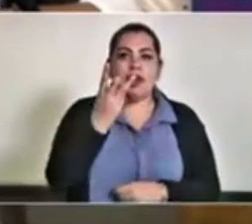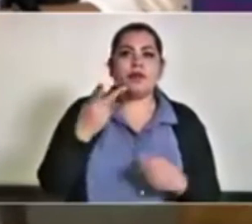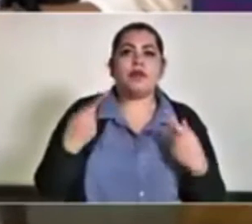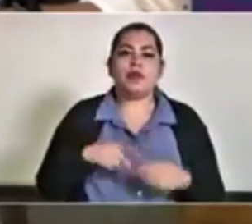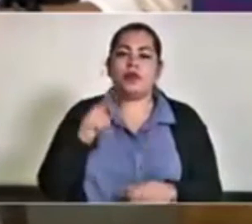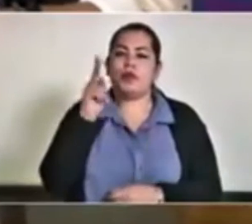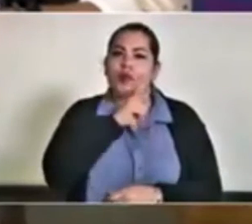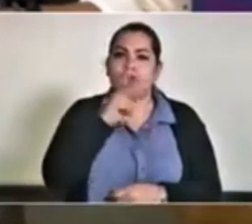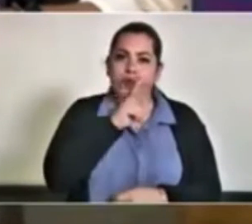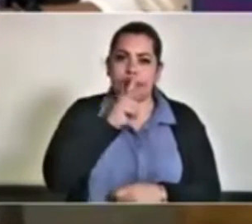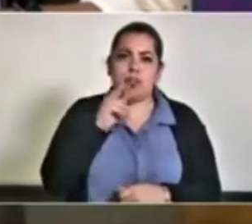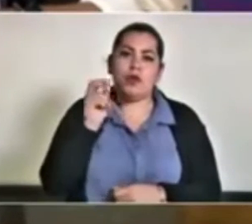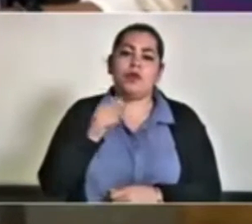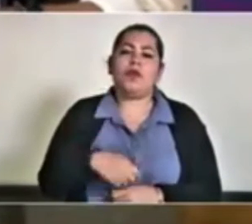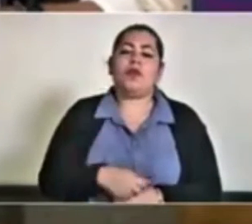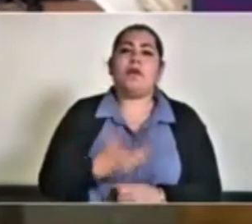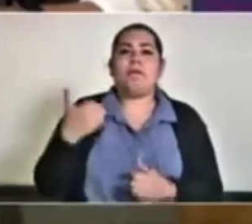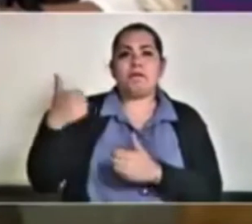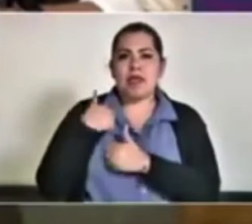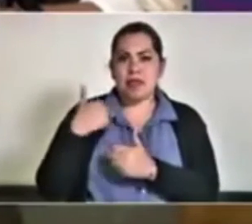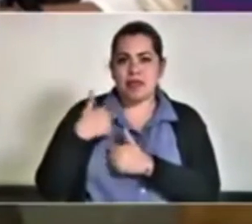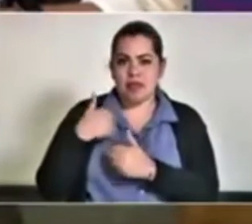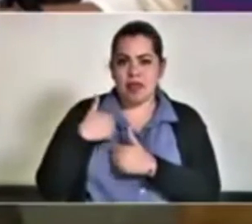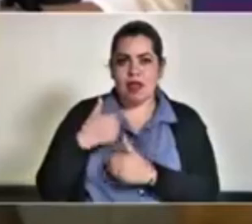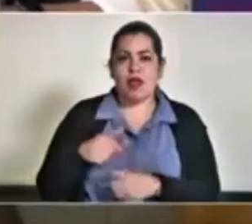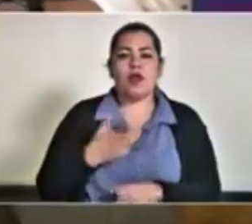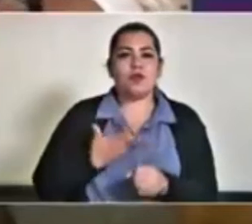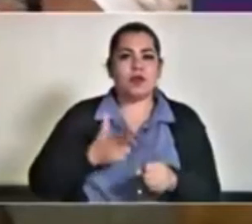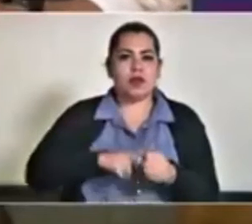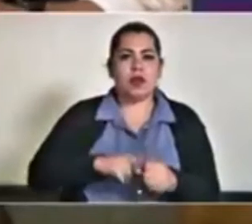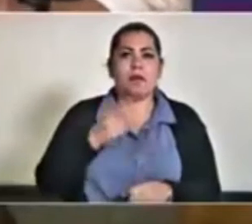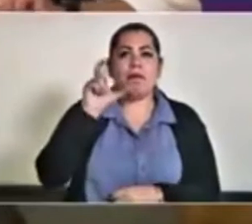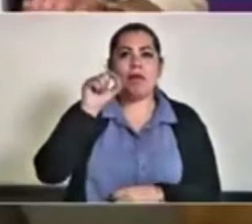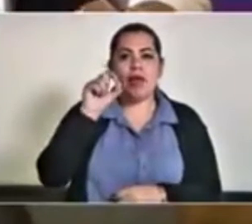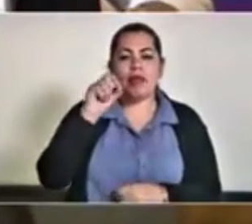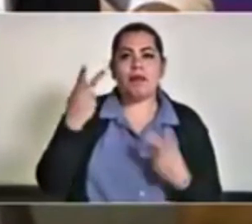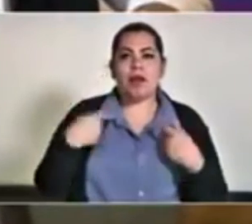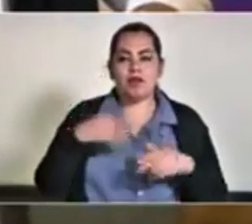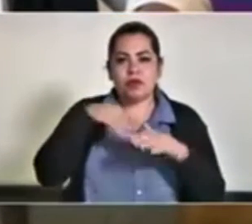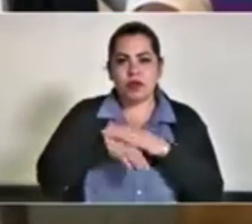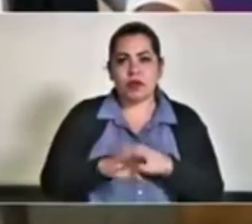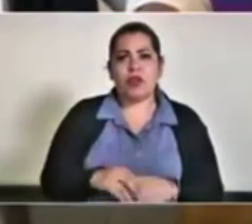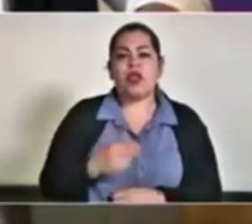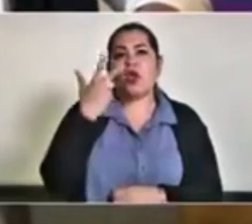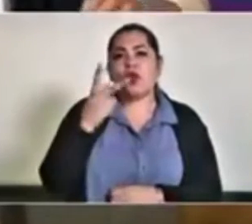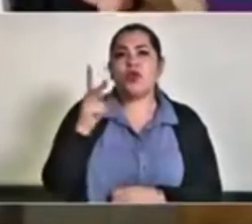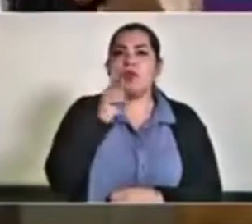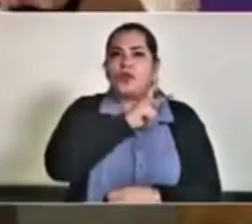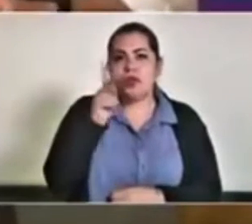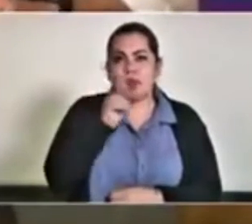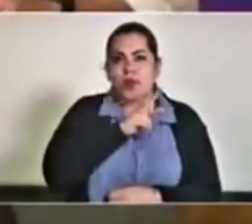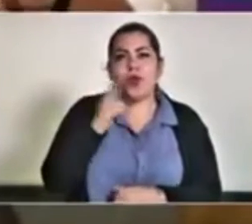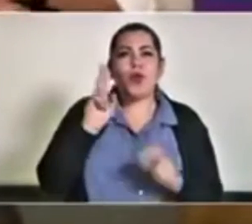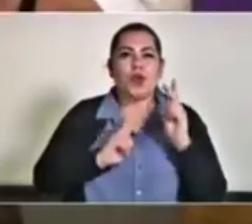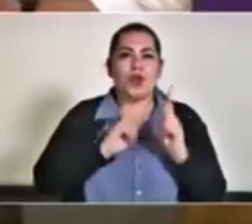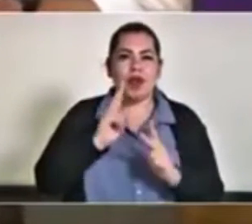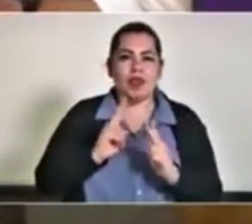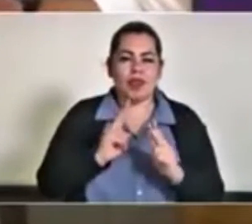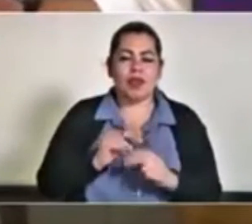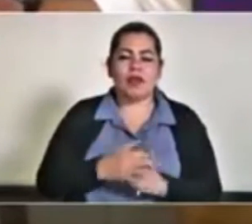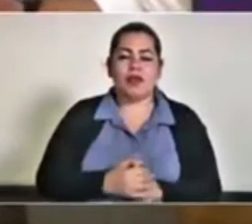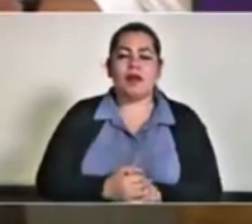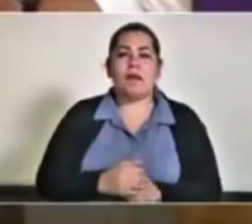ventiladores. El hospital militar regional, 20 hospitalizados y 8 ventiladores. Las unidades